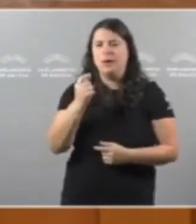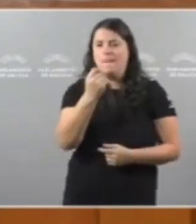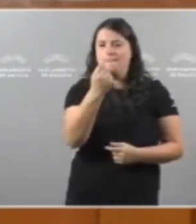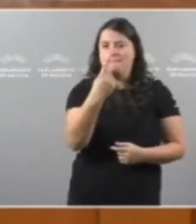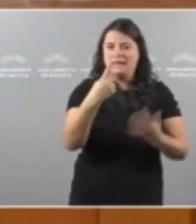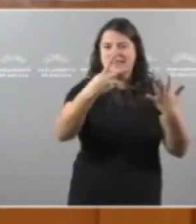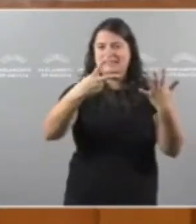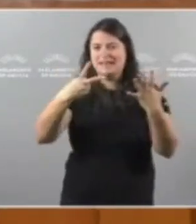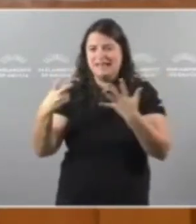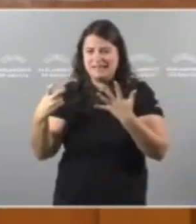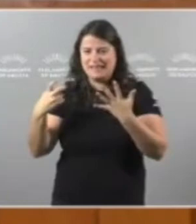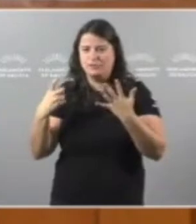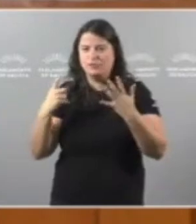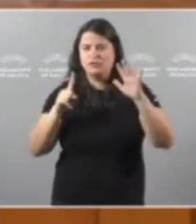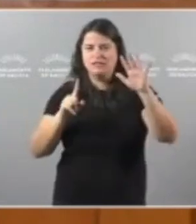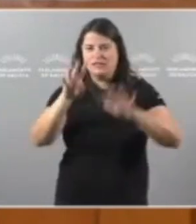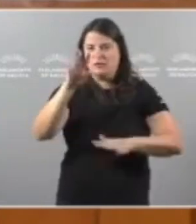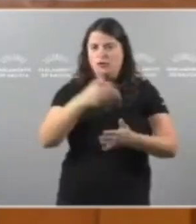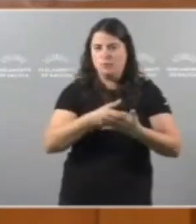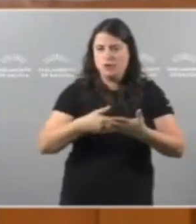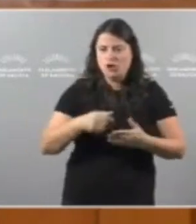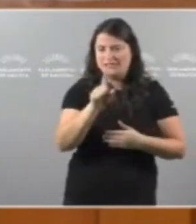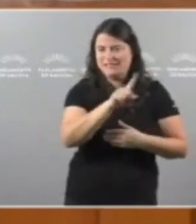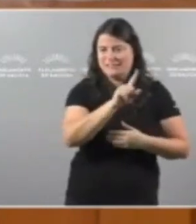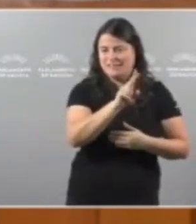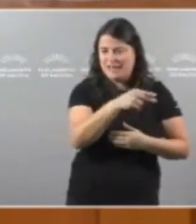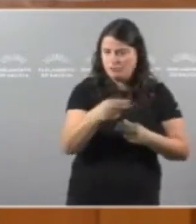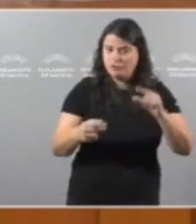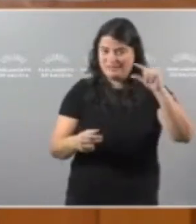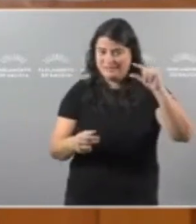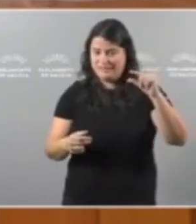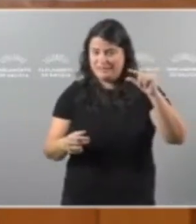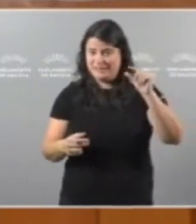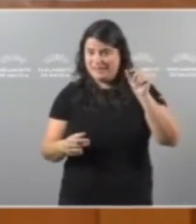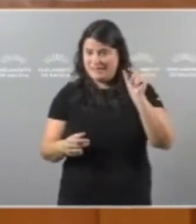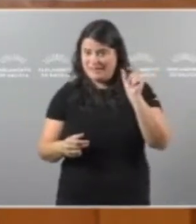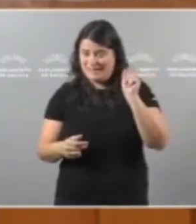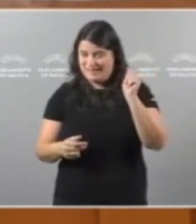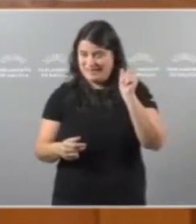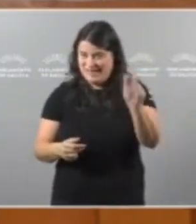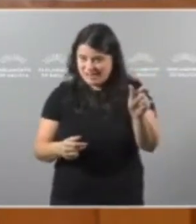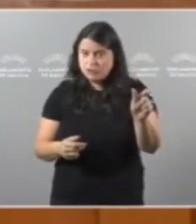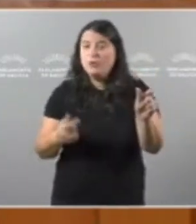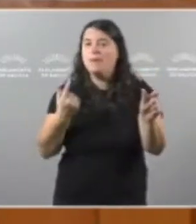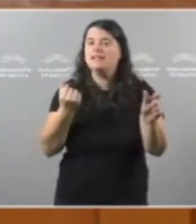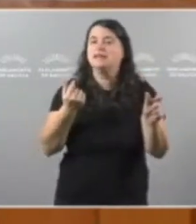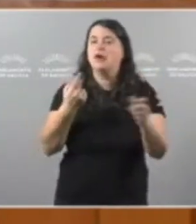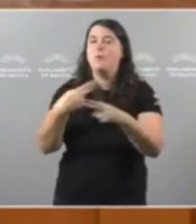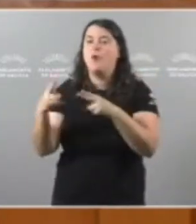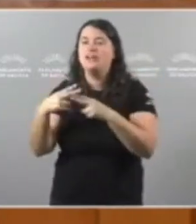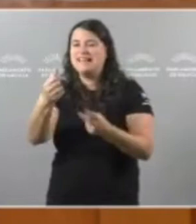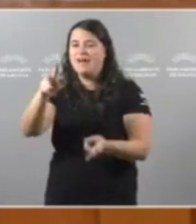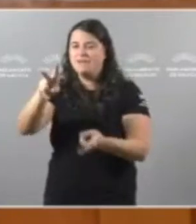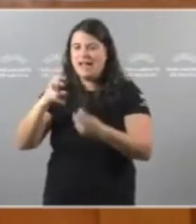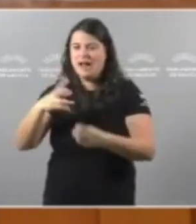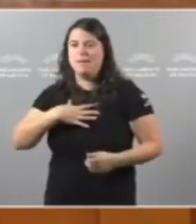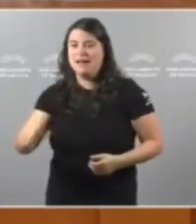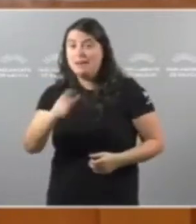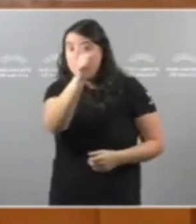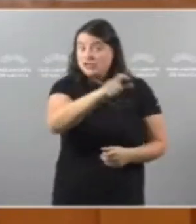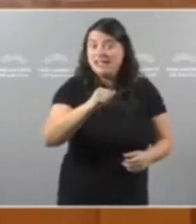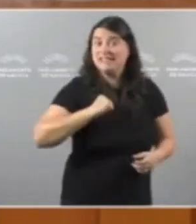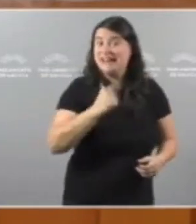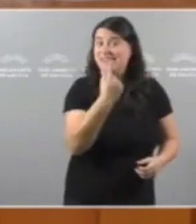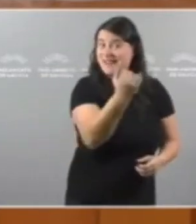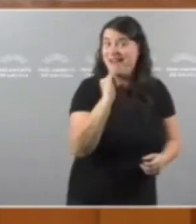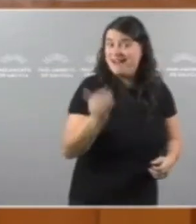.764 millóns de euros E aplicar unha política fiscal valente Na que pague máis que máis ten